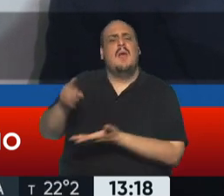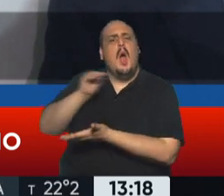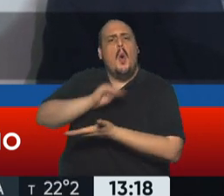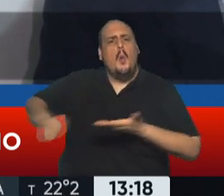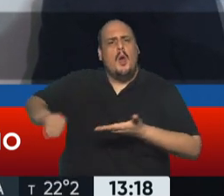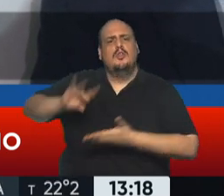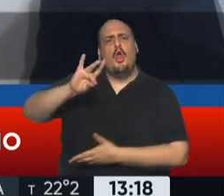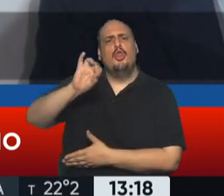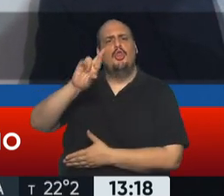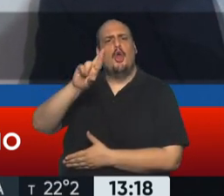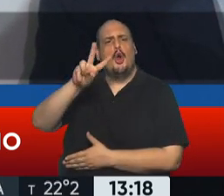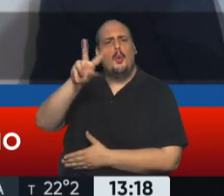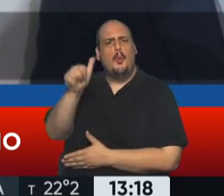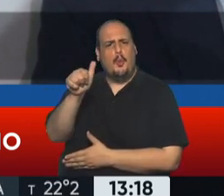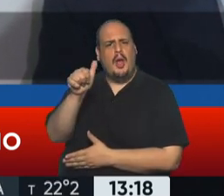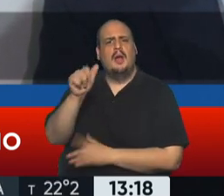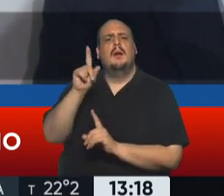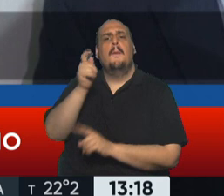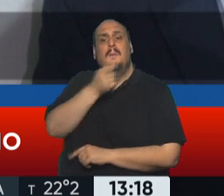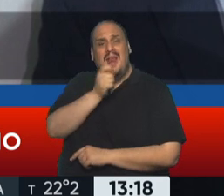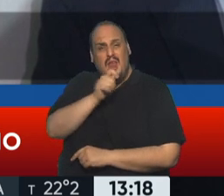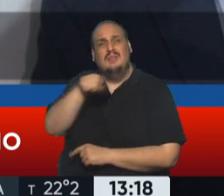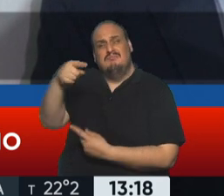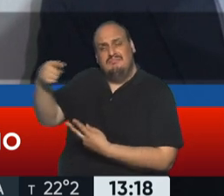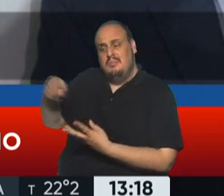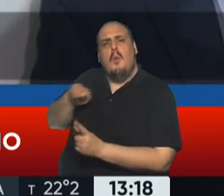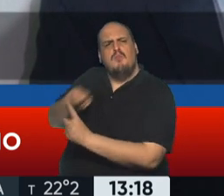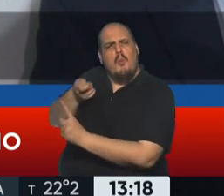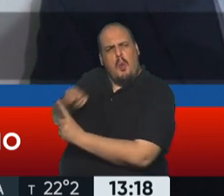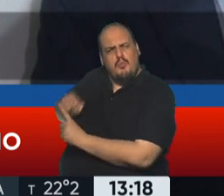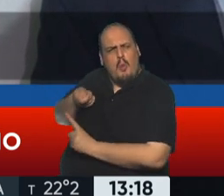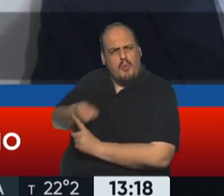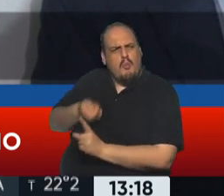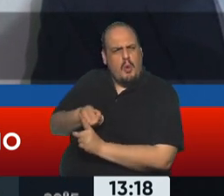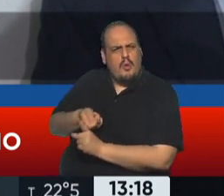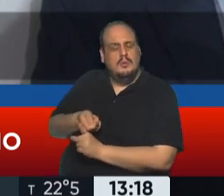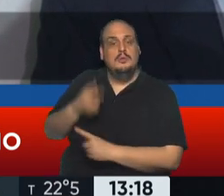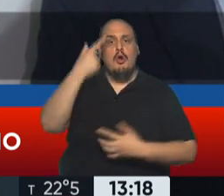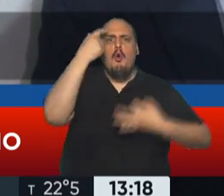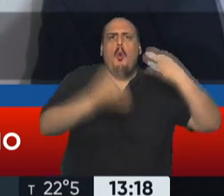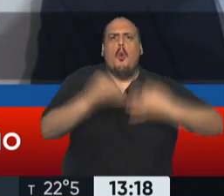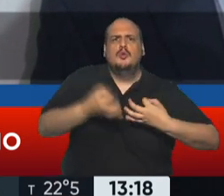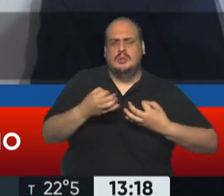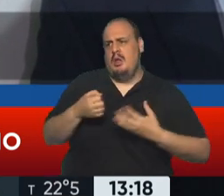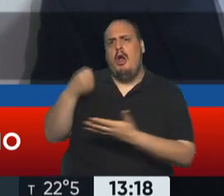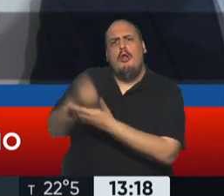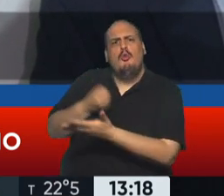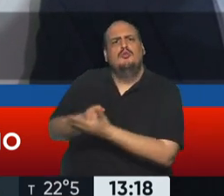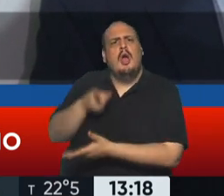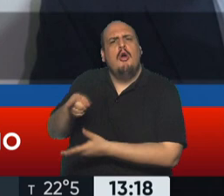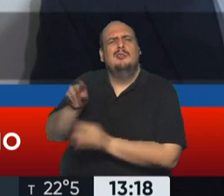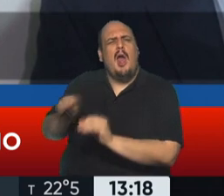jornalistas y bien otros ciudadanos y ciudadanos. Justicia en el caso de la lucha contra la corrupción.